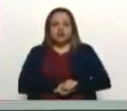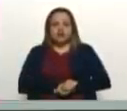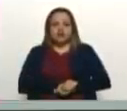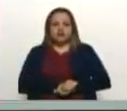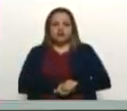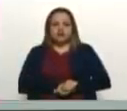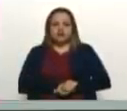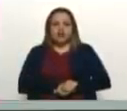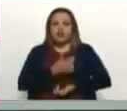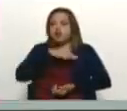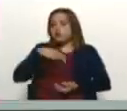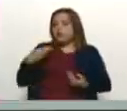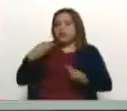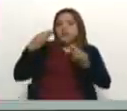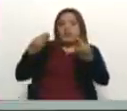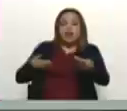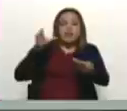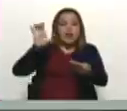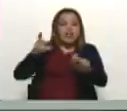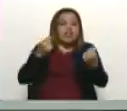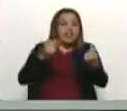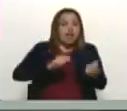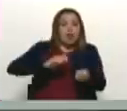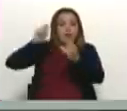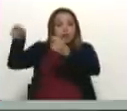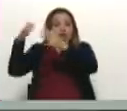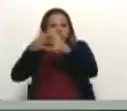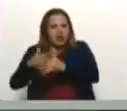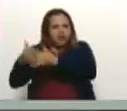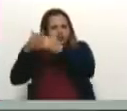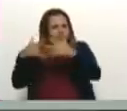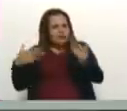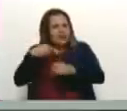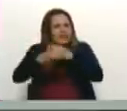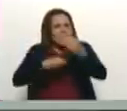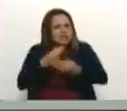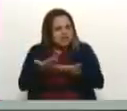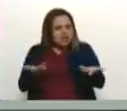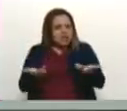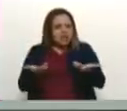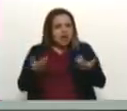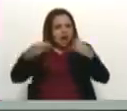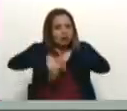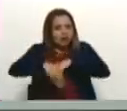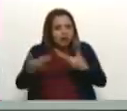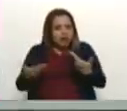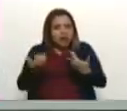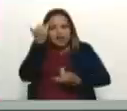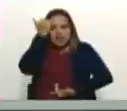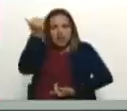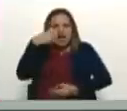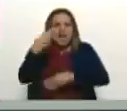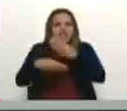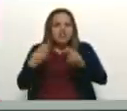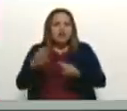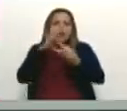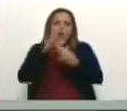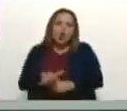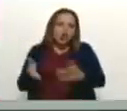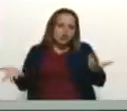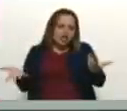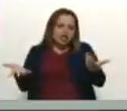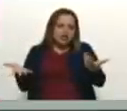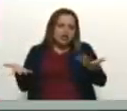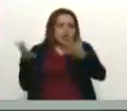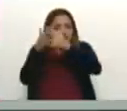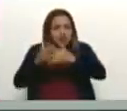Vamos a entregar el país, la riqueza a los gringos. O sea, van a convertir, su oferta es convertir a Venezuela en una colonia, una colonia